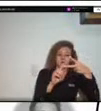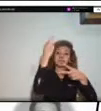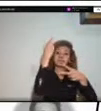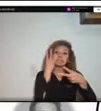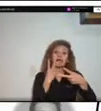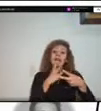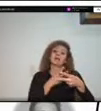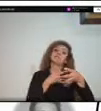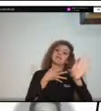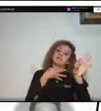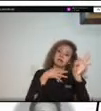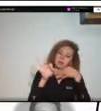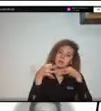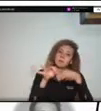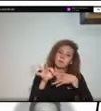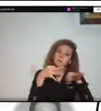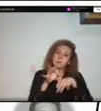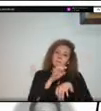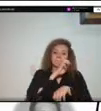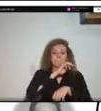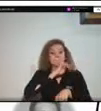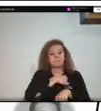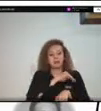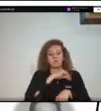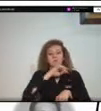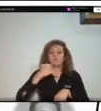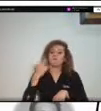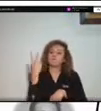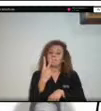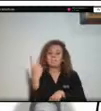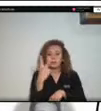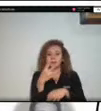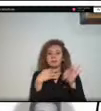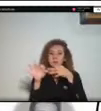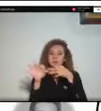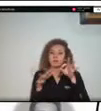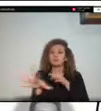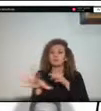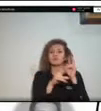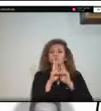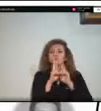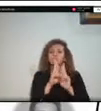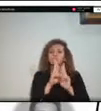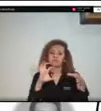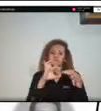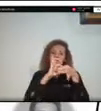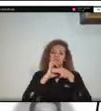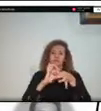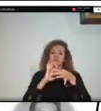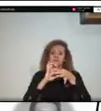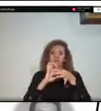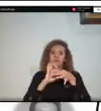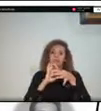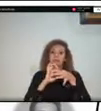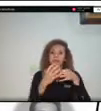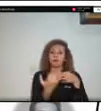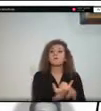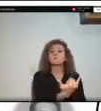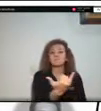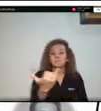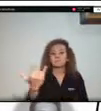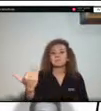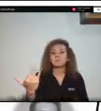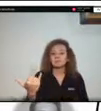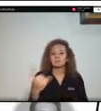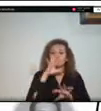ustedes todos tienen una estrategia de respuesta en la que involucran la articulación están los actores allí hay unas capacidades